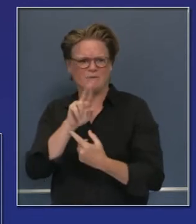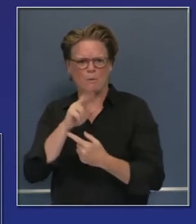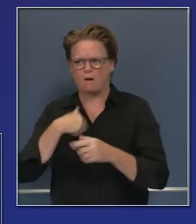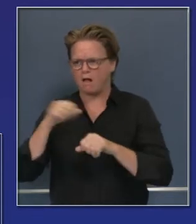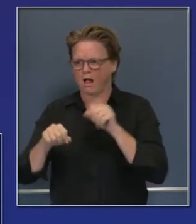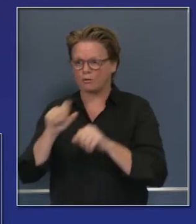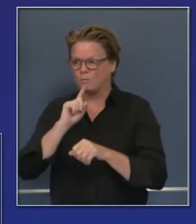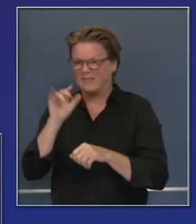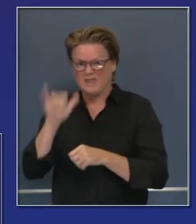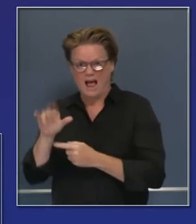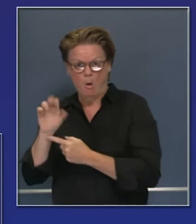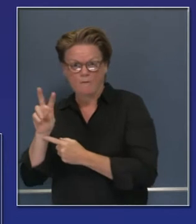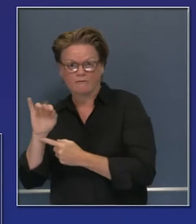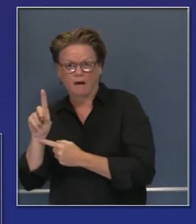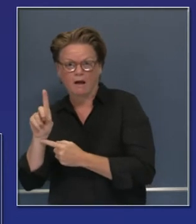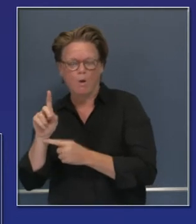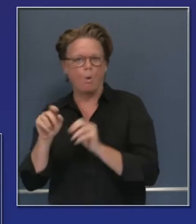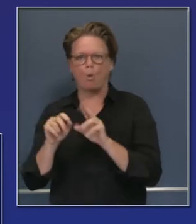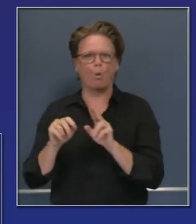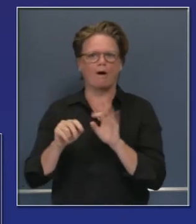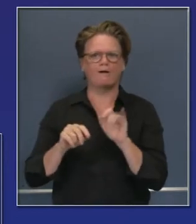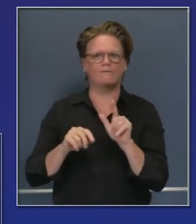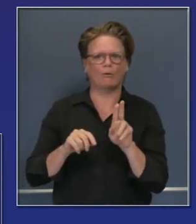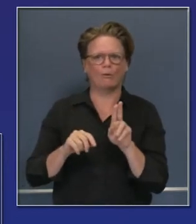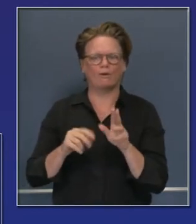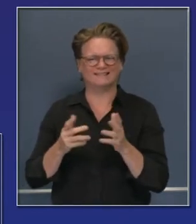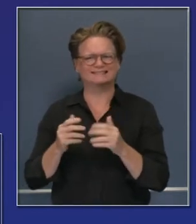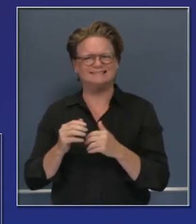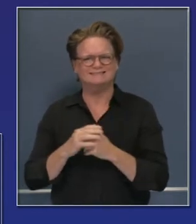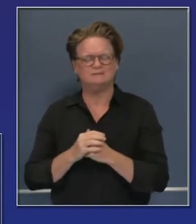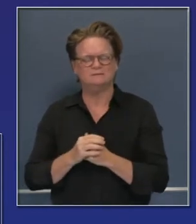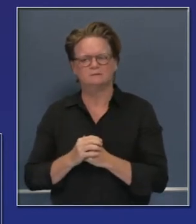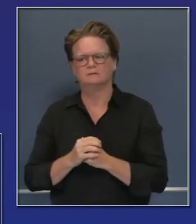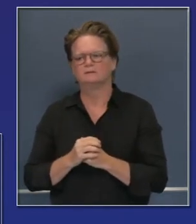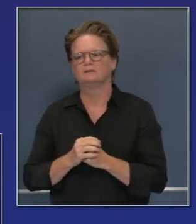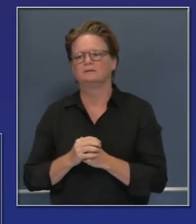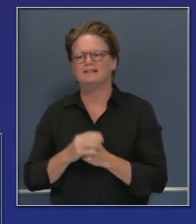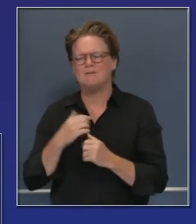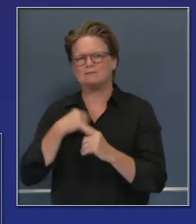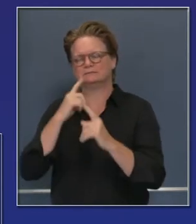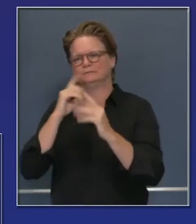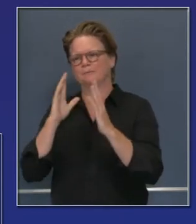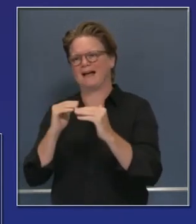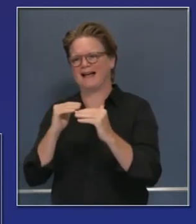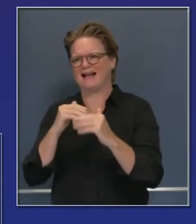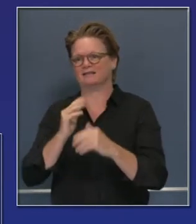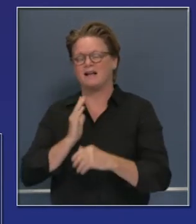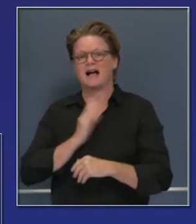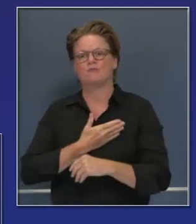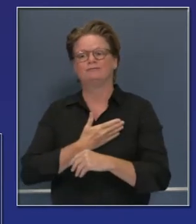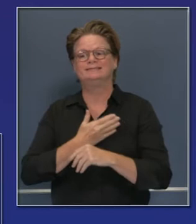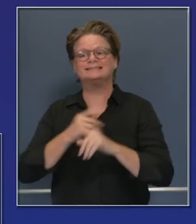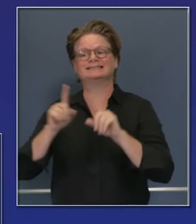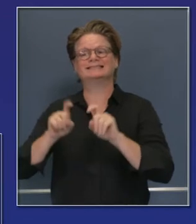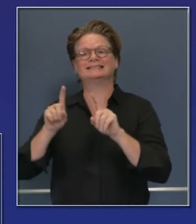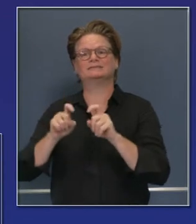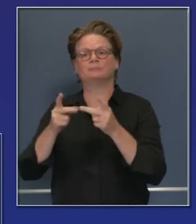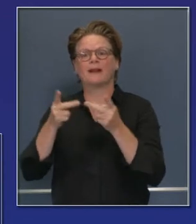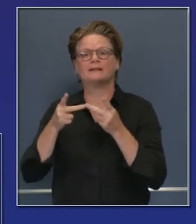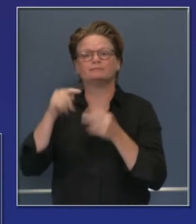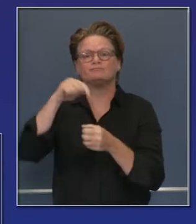para COVID-19. En anticipación del estrés que eso va a